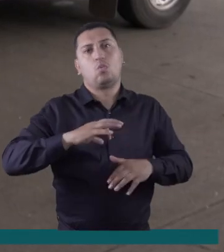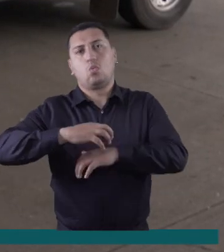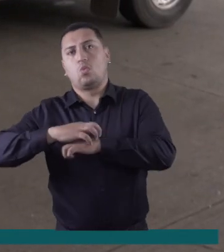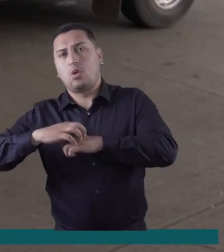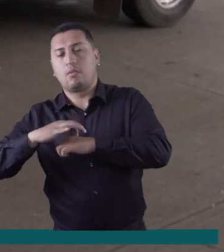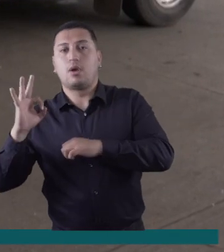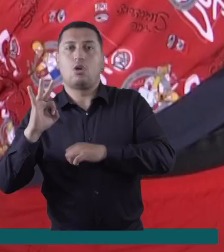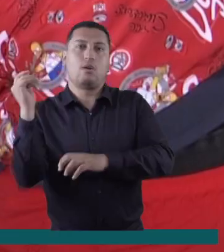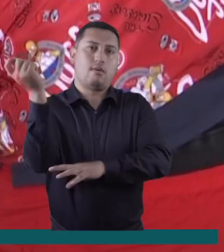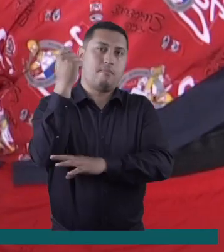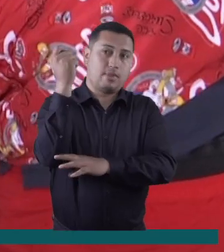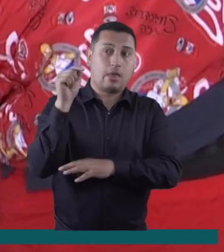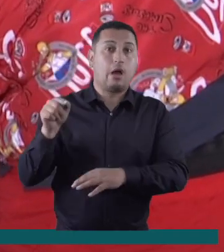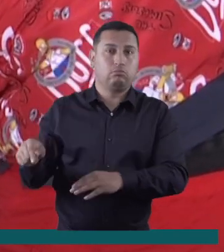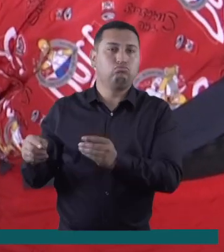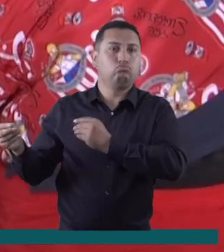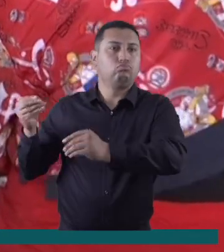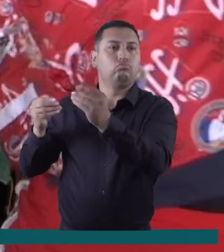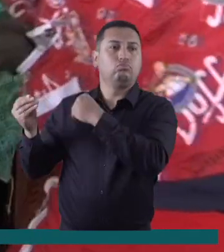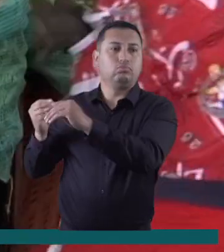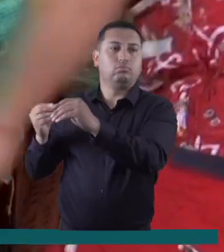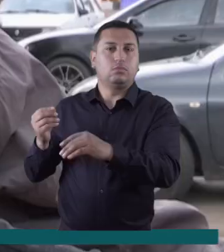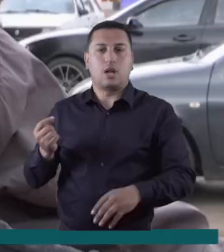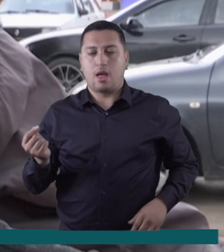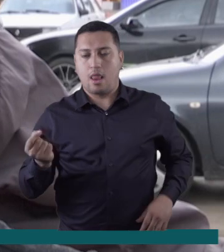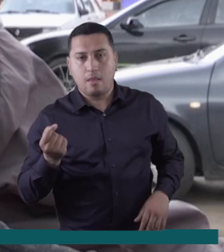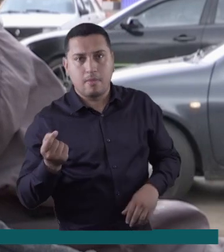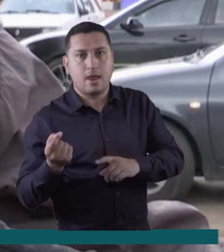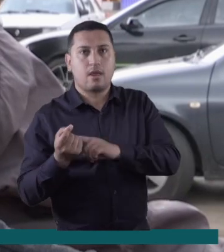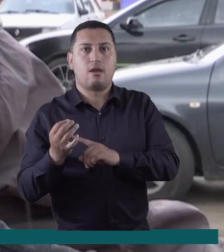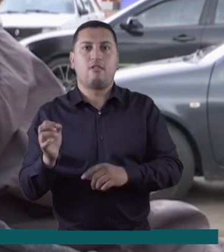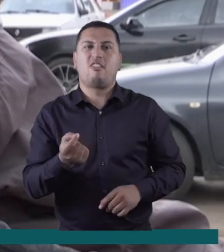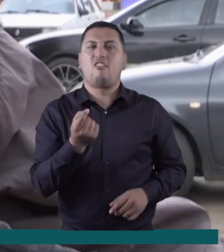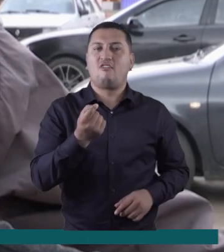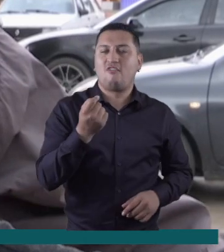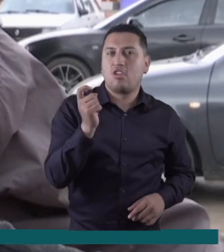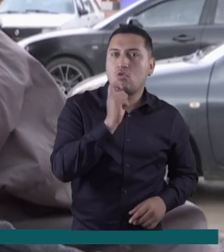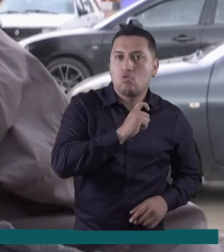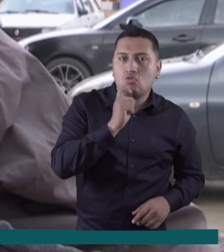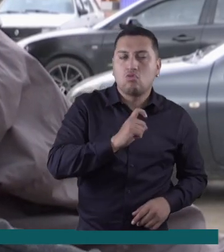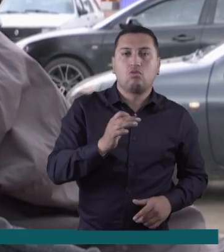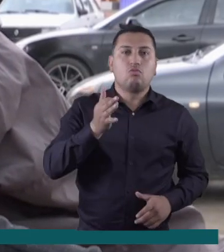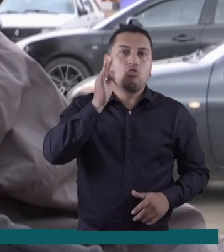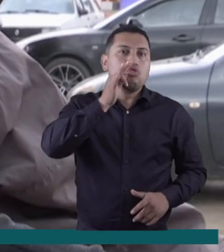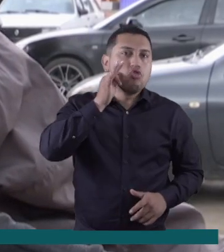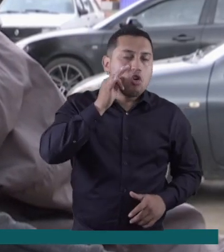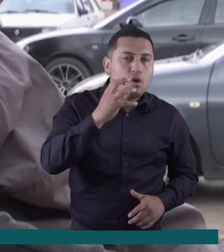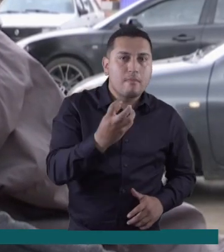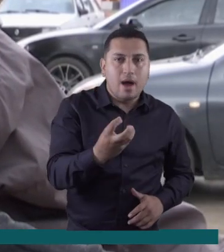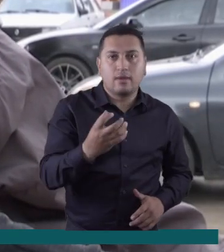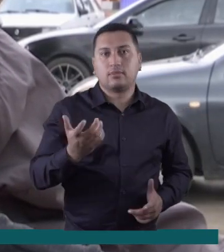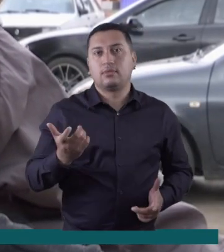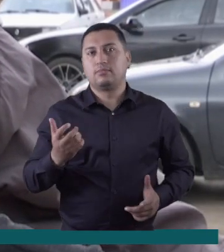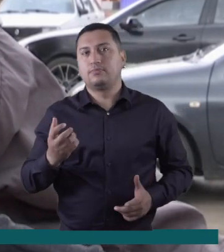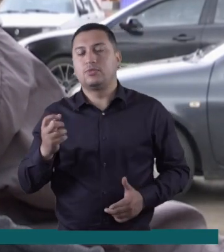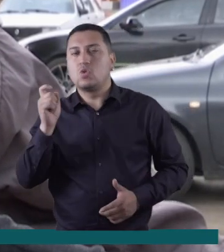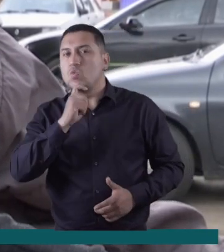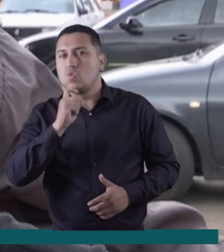Meta principalmente. Llega la alberja, el frijol, el tomate, pimentón,